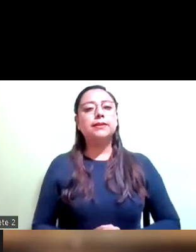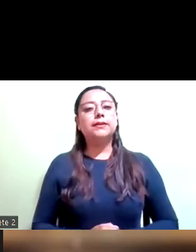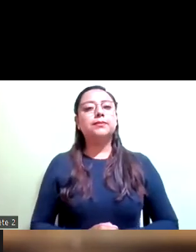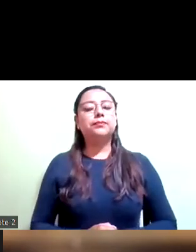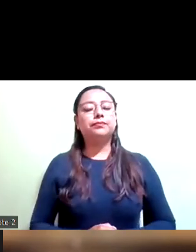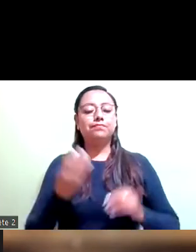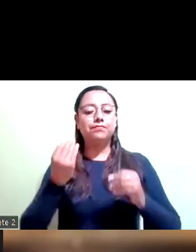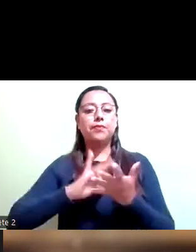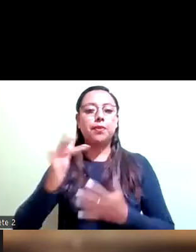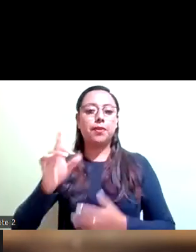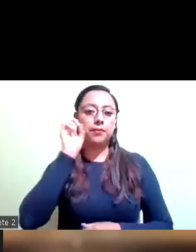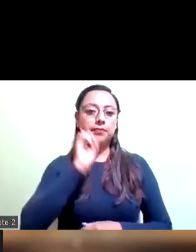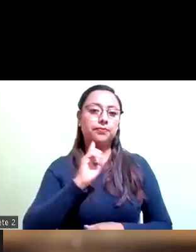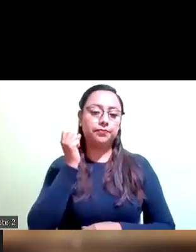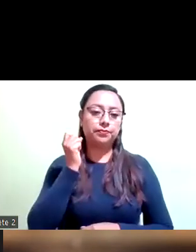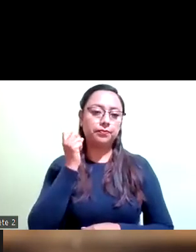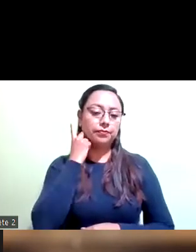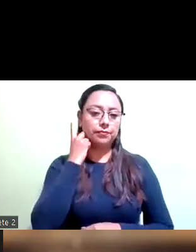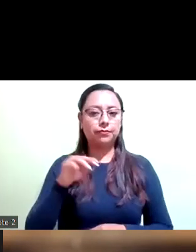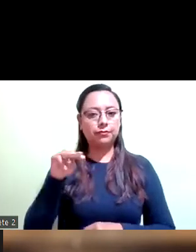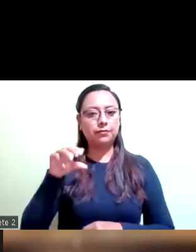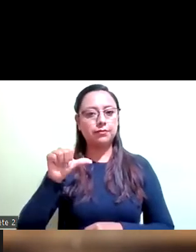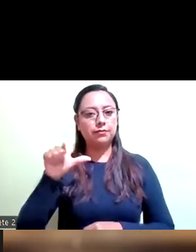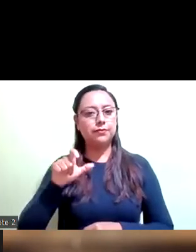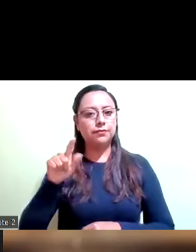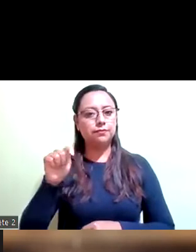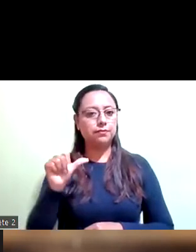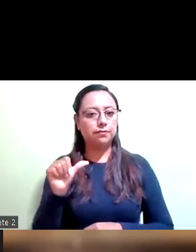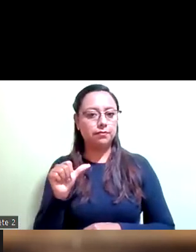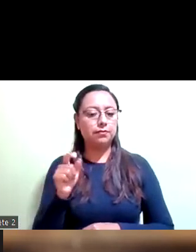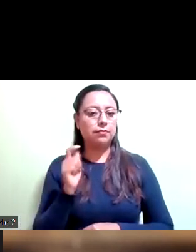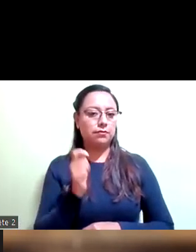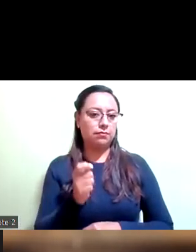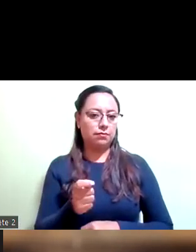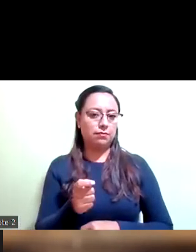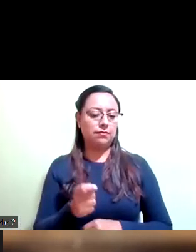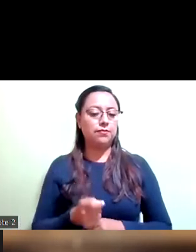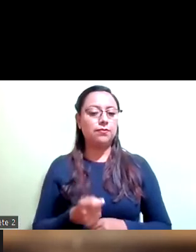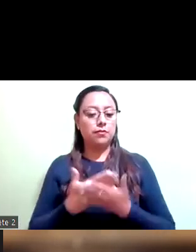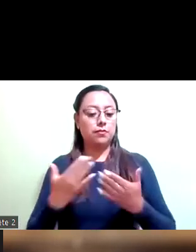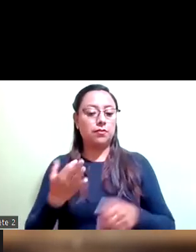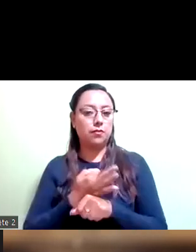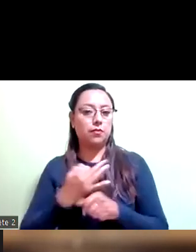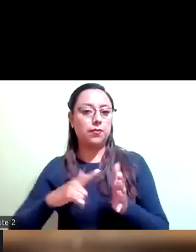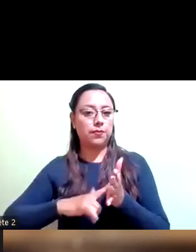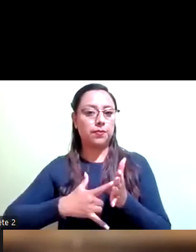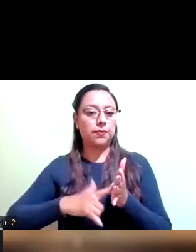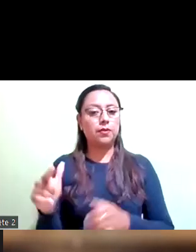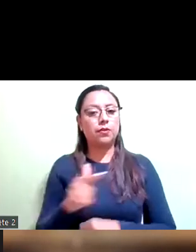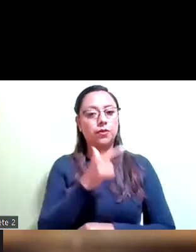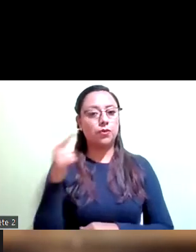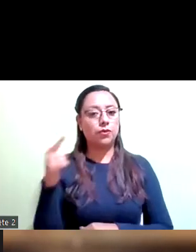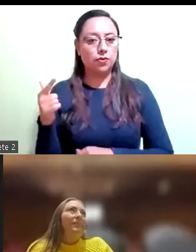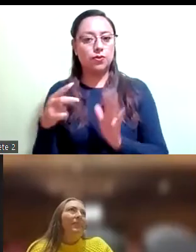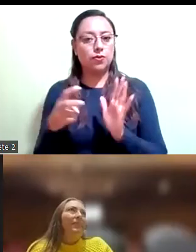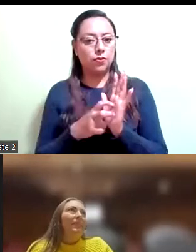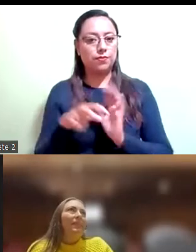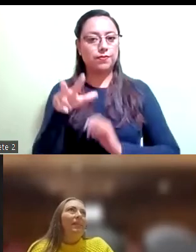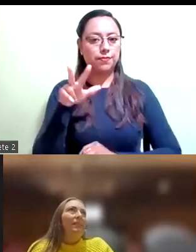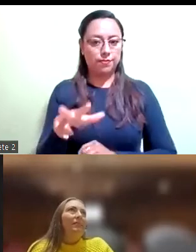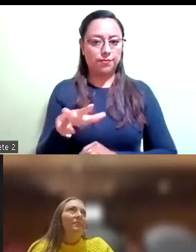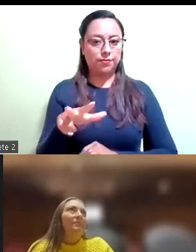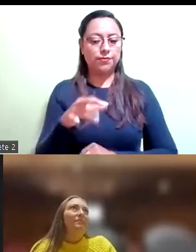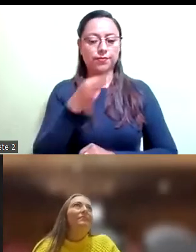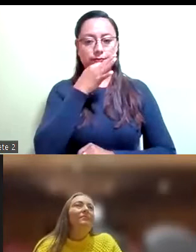Muchas gracias, diputada Maxta. En consecuencia, siendo las doce horas con dieciocho minutos del día